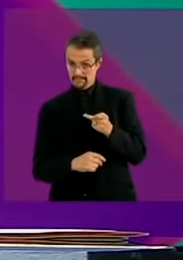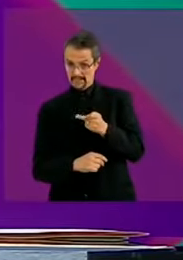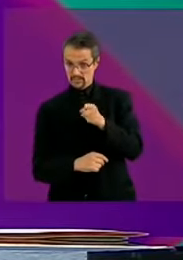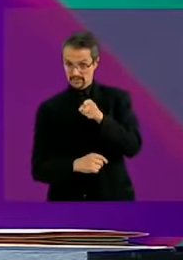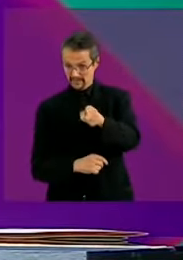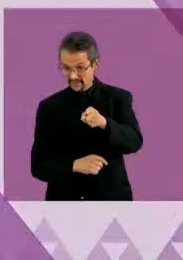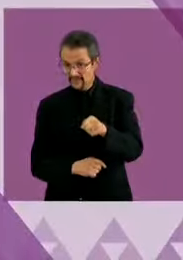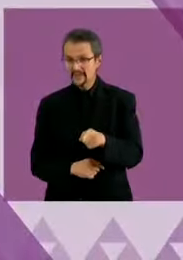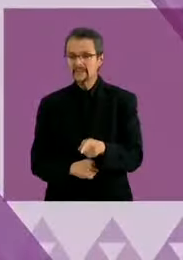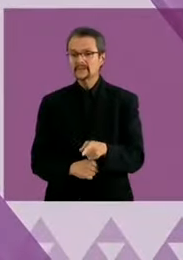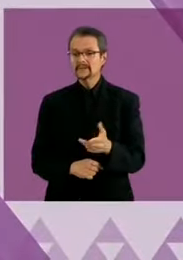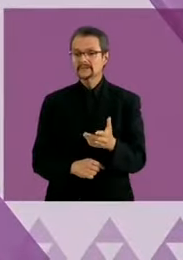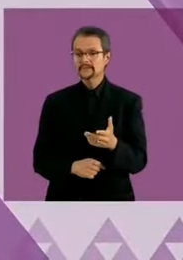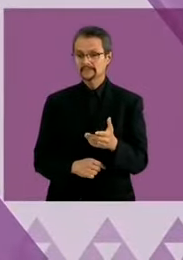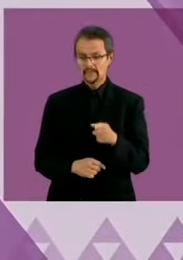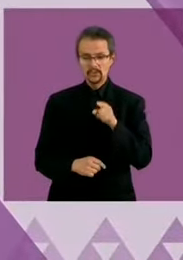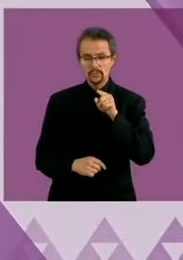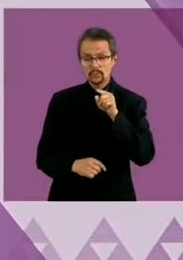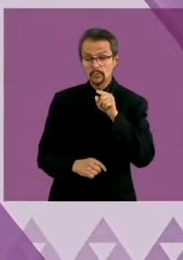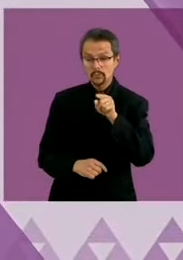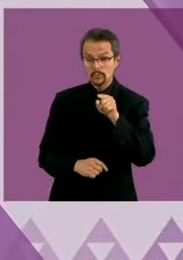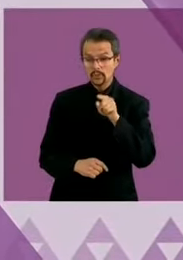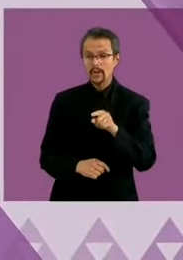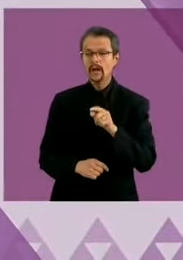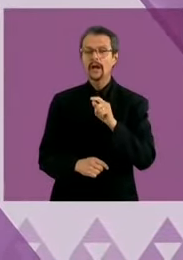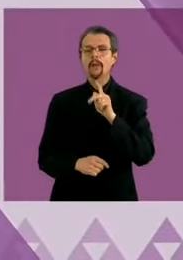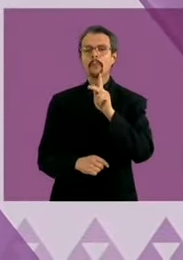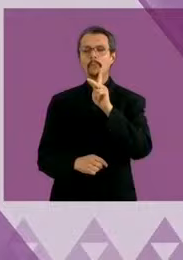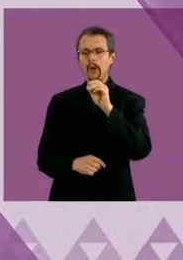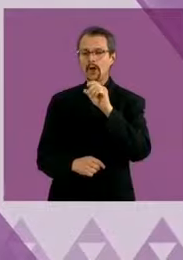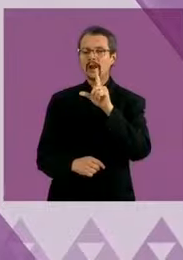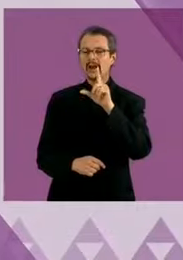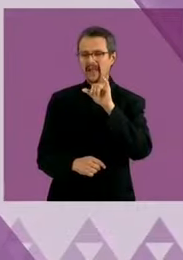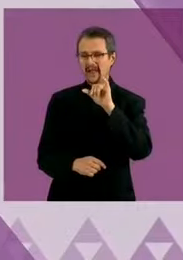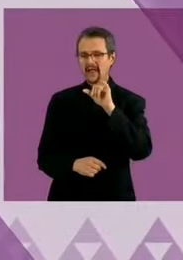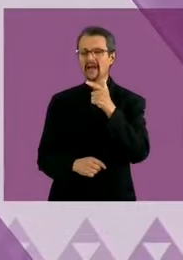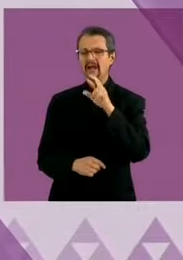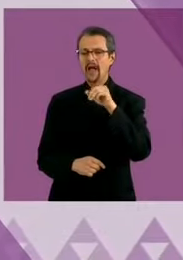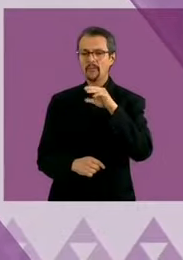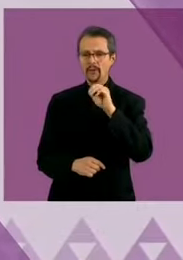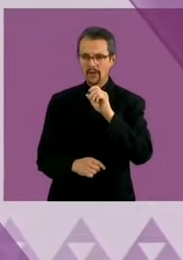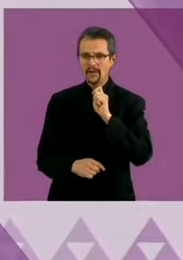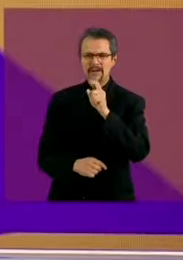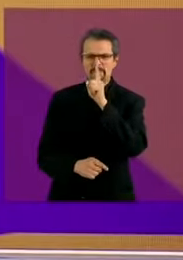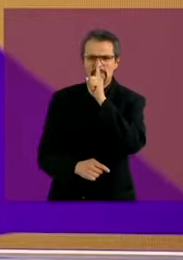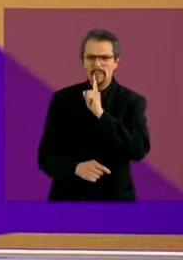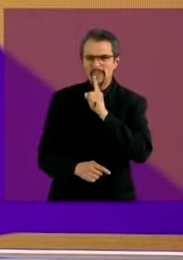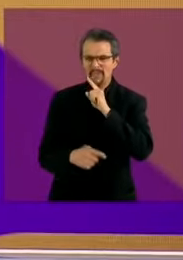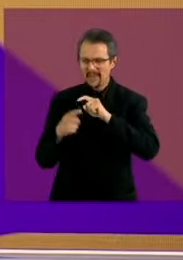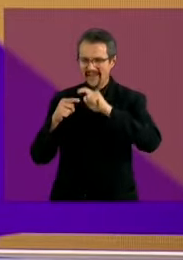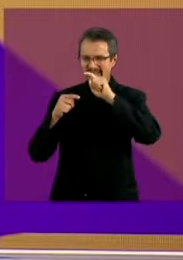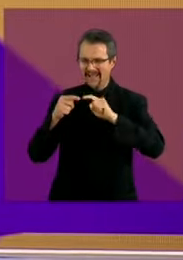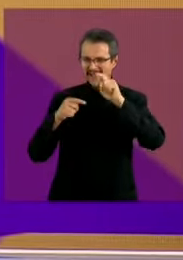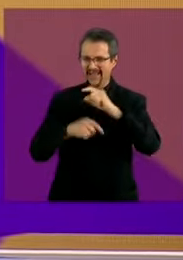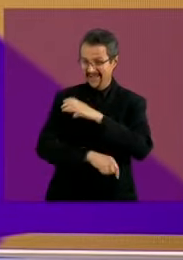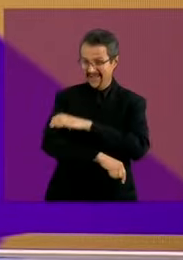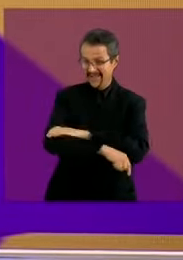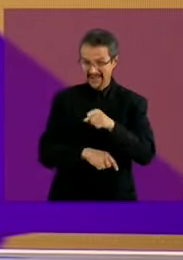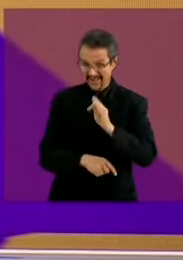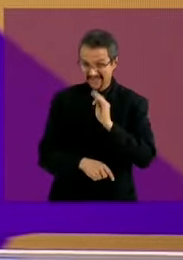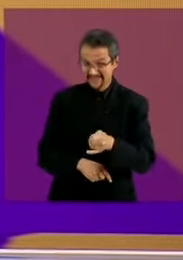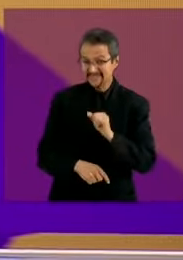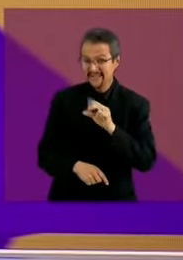¿Te someterías a la prueba de polígrafo con preguntas sobre tu patrimonio? Por supuesto que me sometería. Todas mis